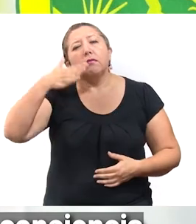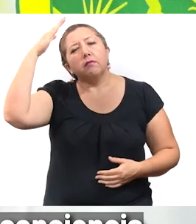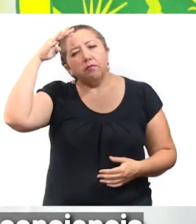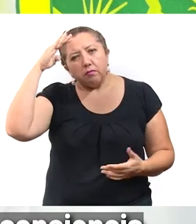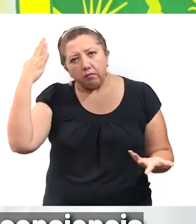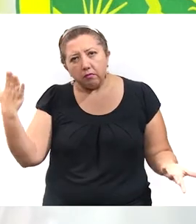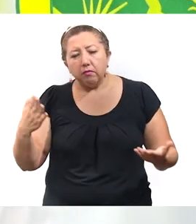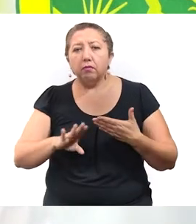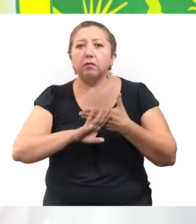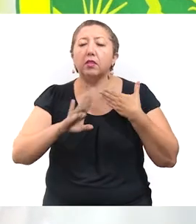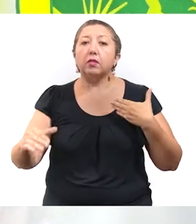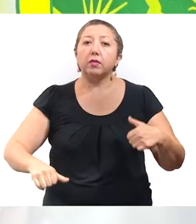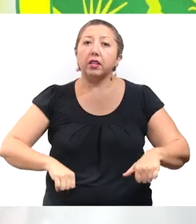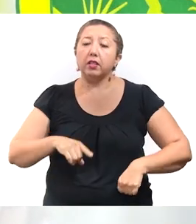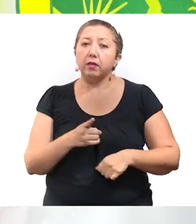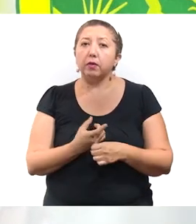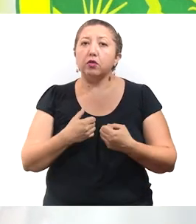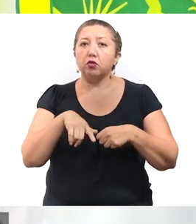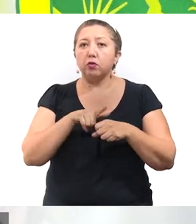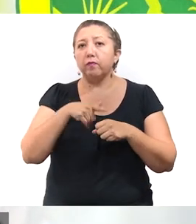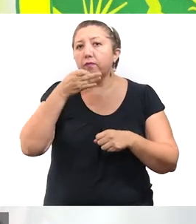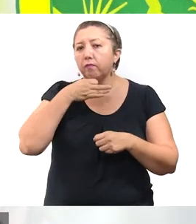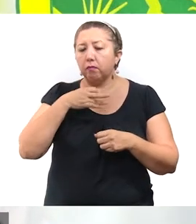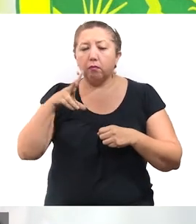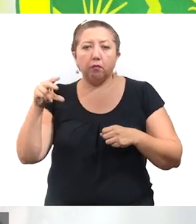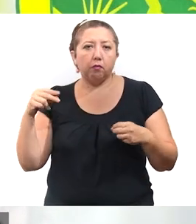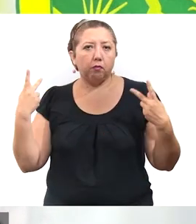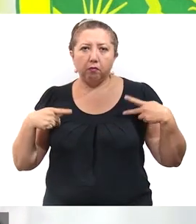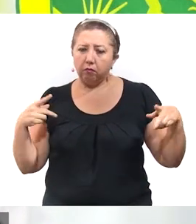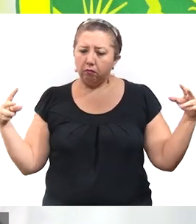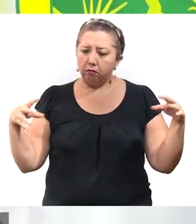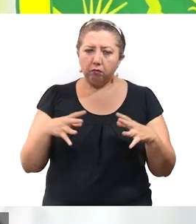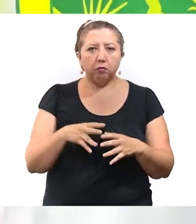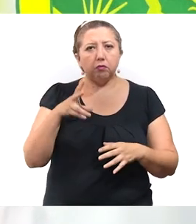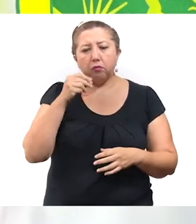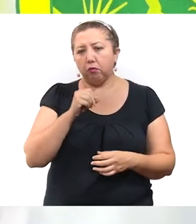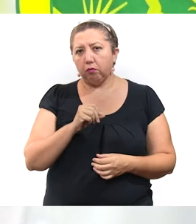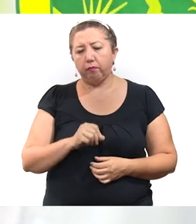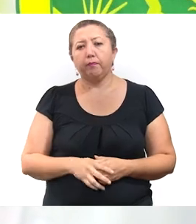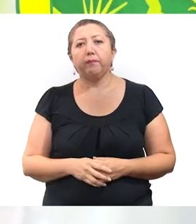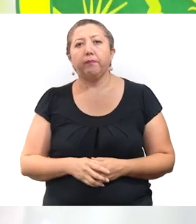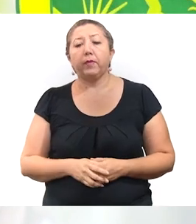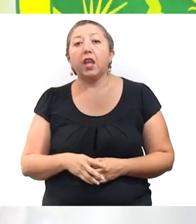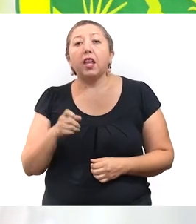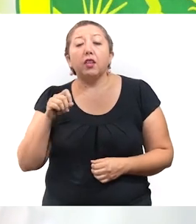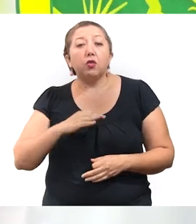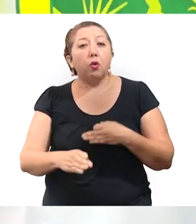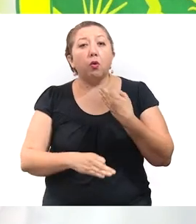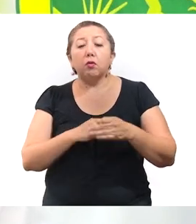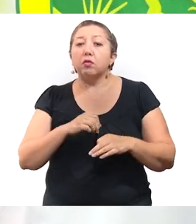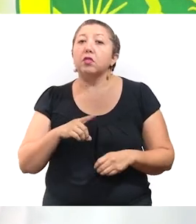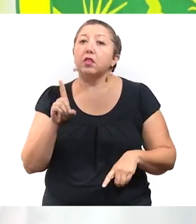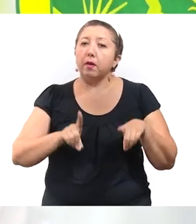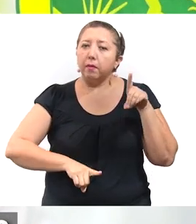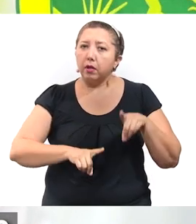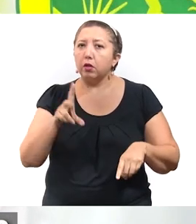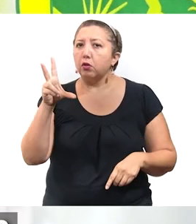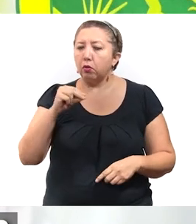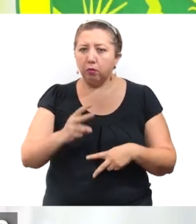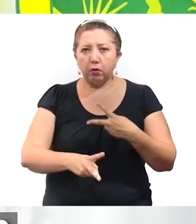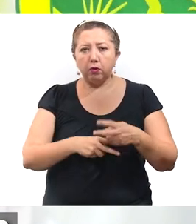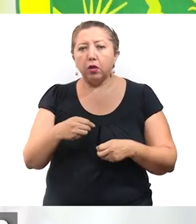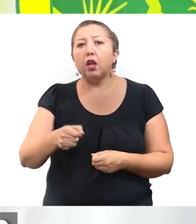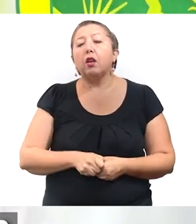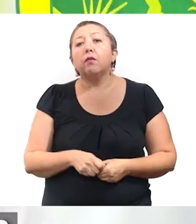hagamos conciencia y evitemos actividades sociales que generen movilidad innecesaria, reuniones y fiestas, pues de todos depende que